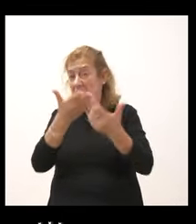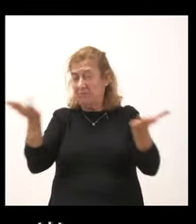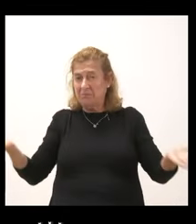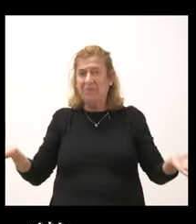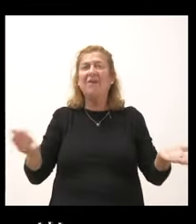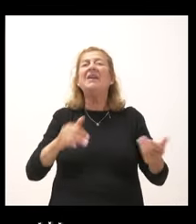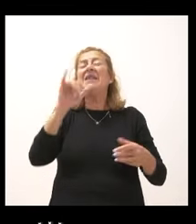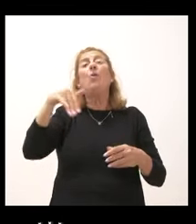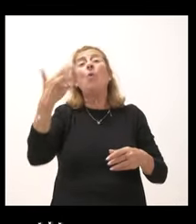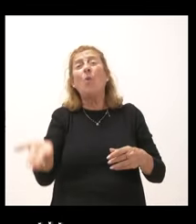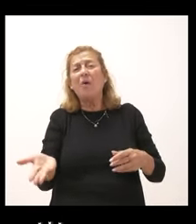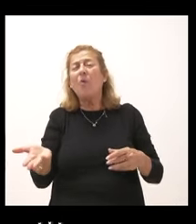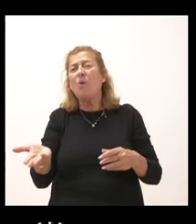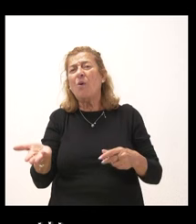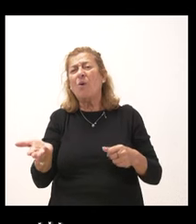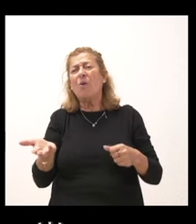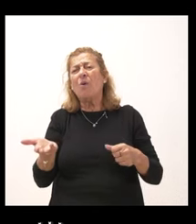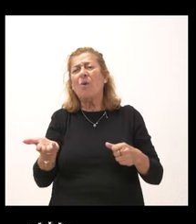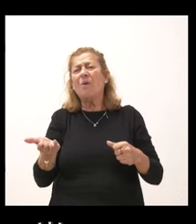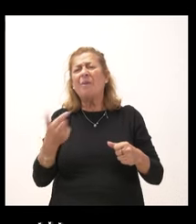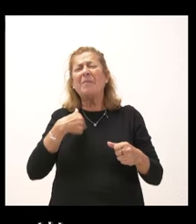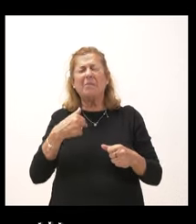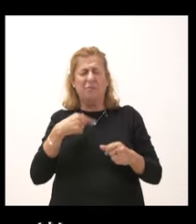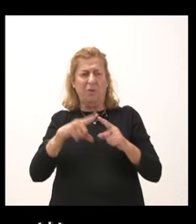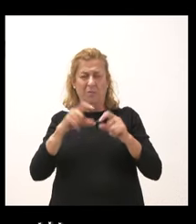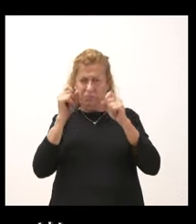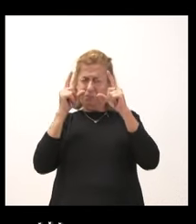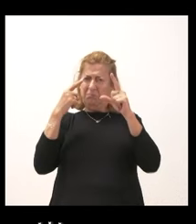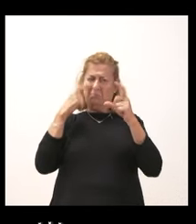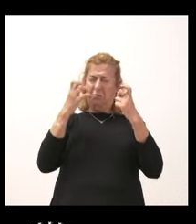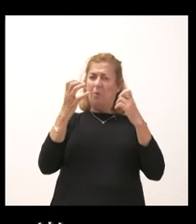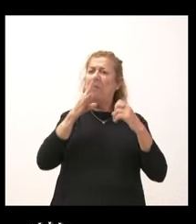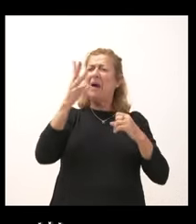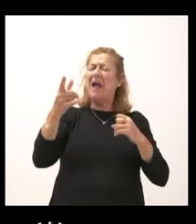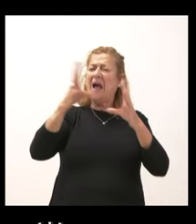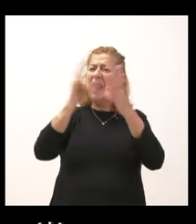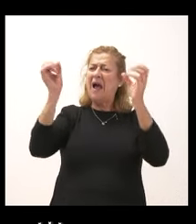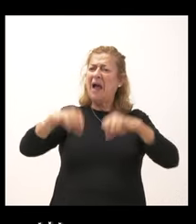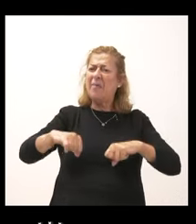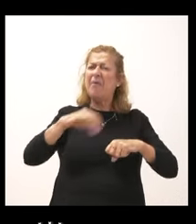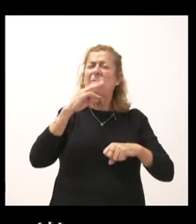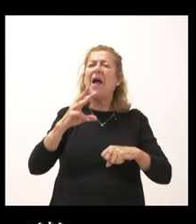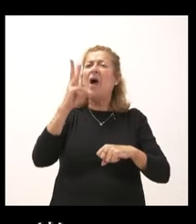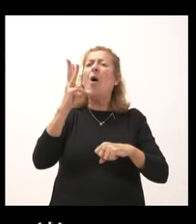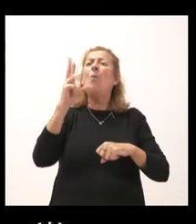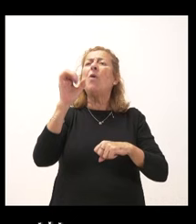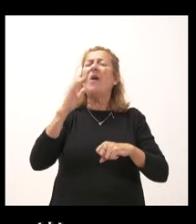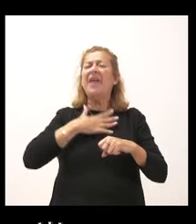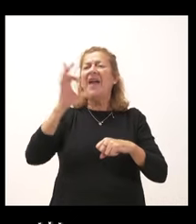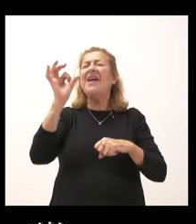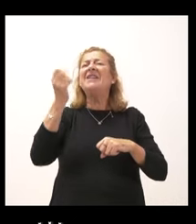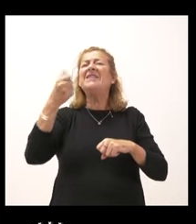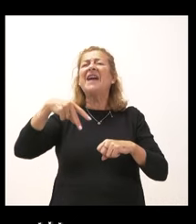Y luego, me llama la atención de lo que han aprobado para Puebla de Sanabria y tal, los